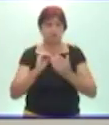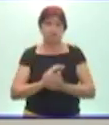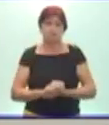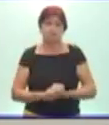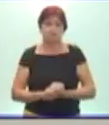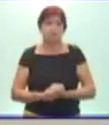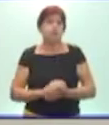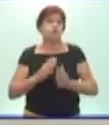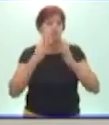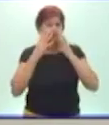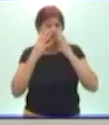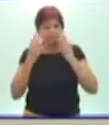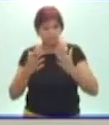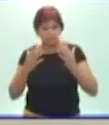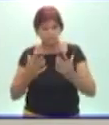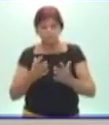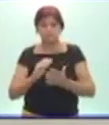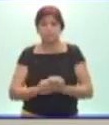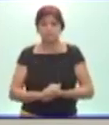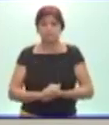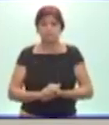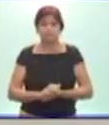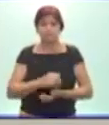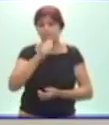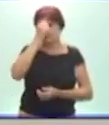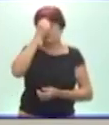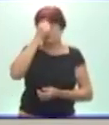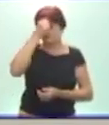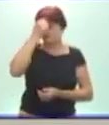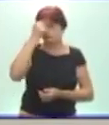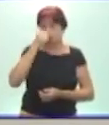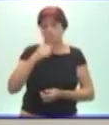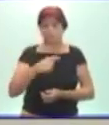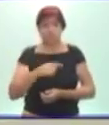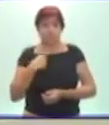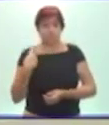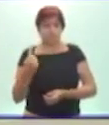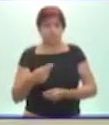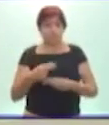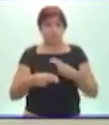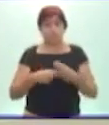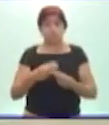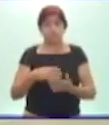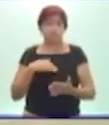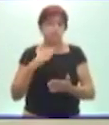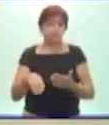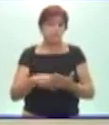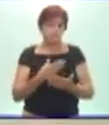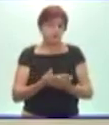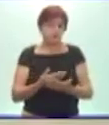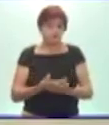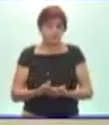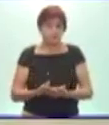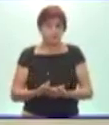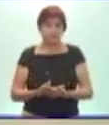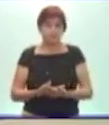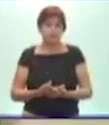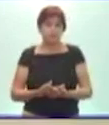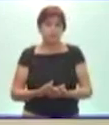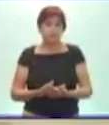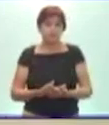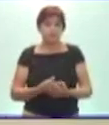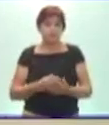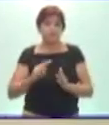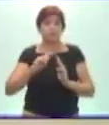importante. El domingo nosotros hacemos aquí la propuesta de el